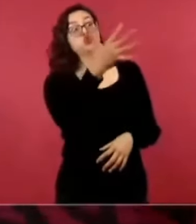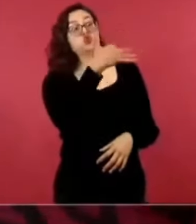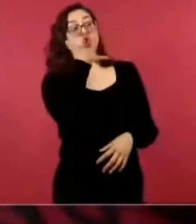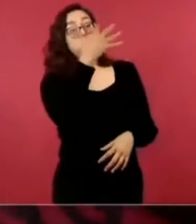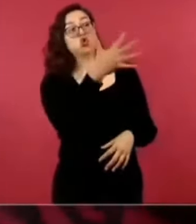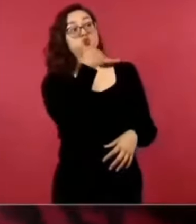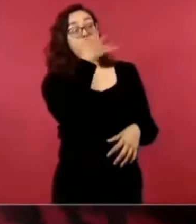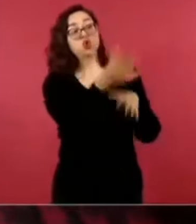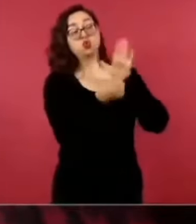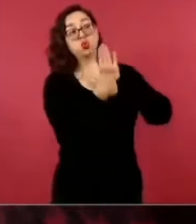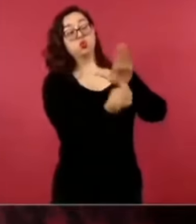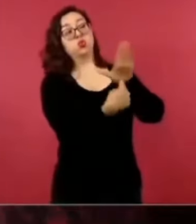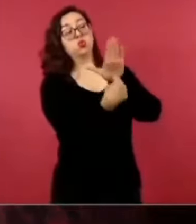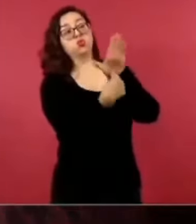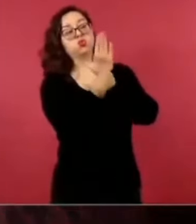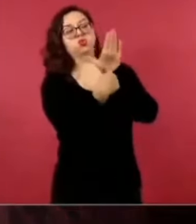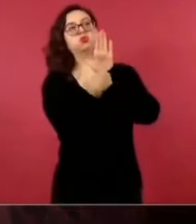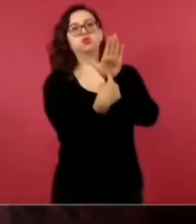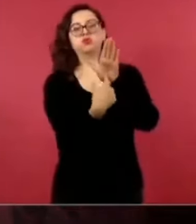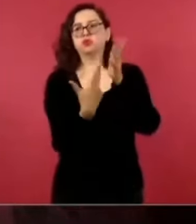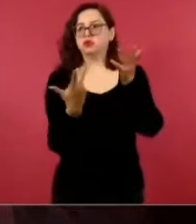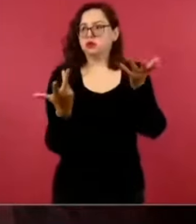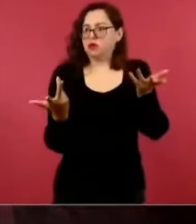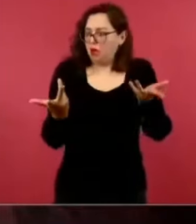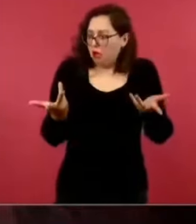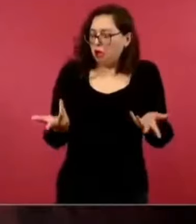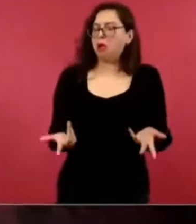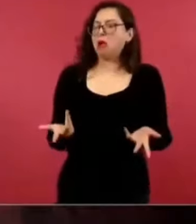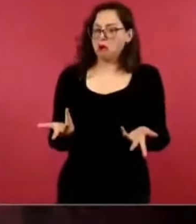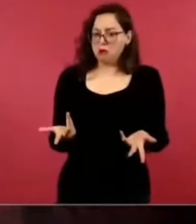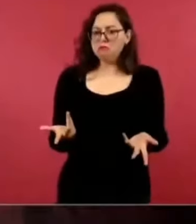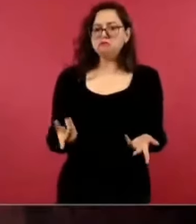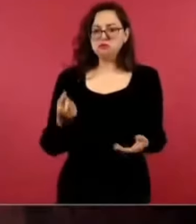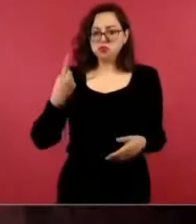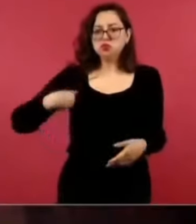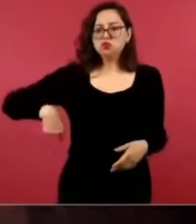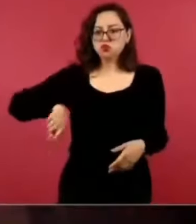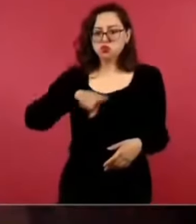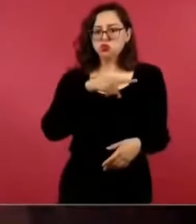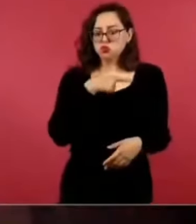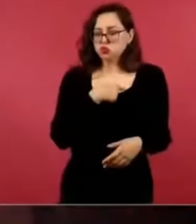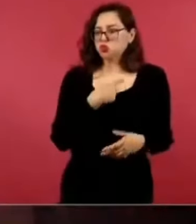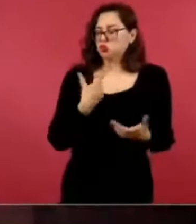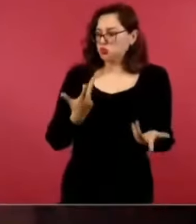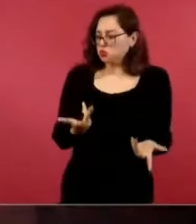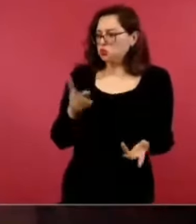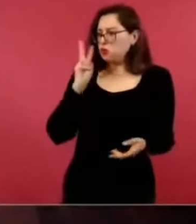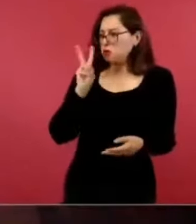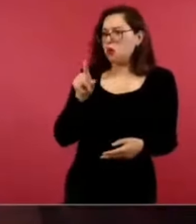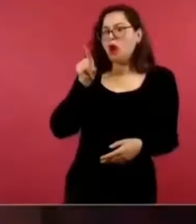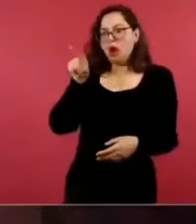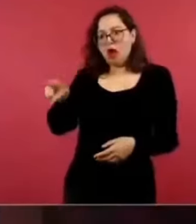nuestra y están a favor de la transparencia.